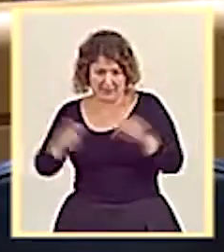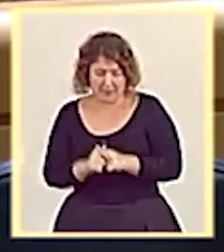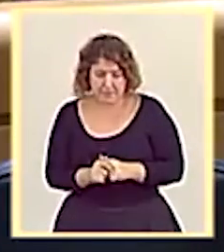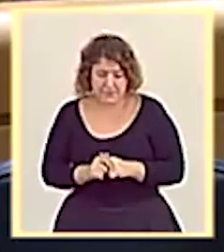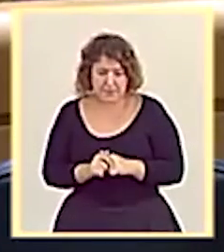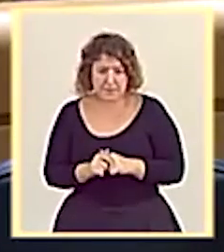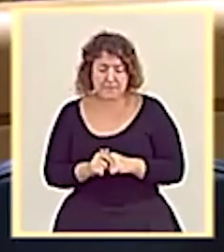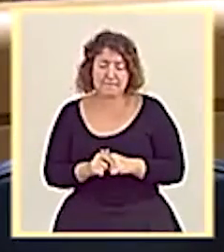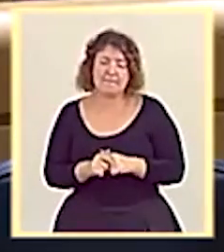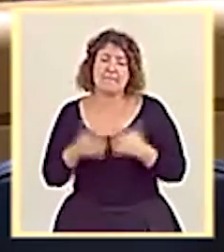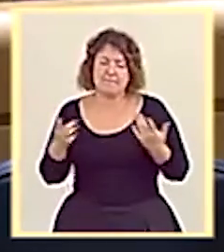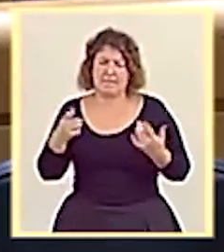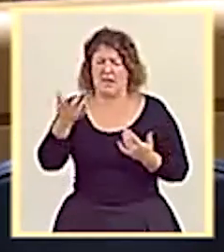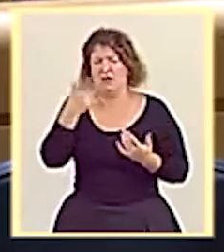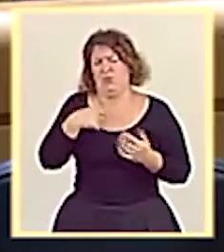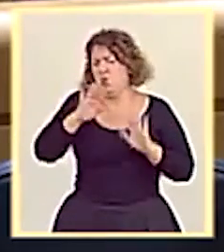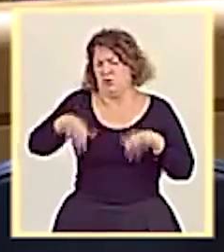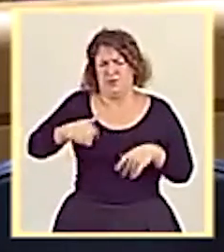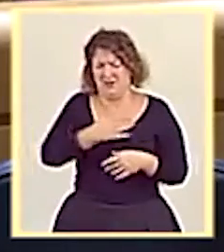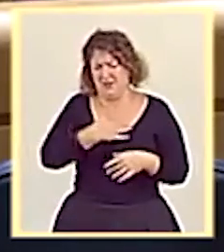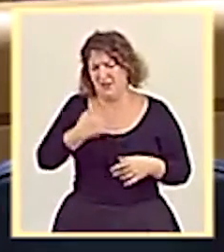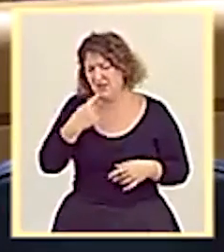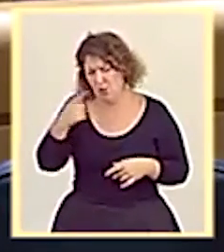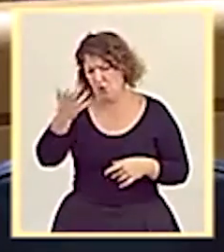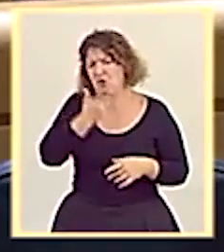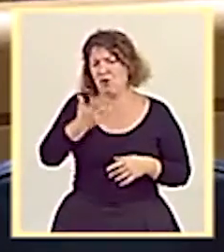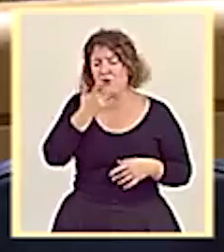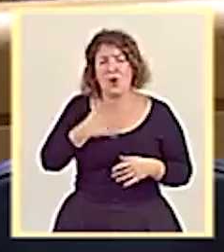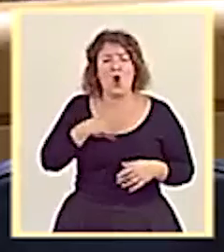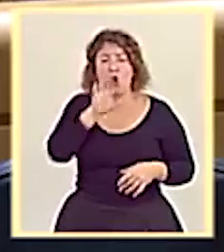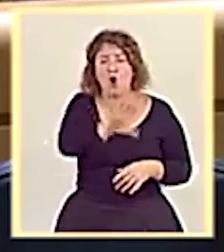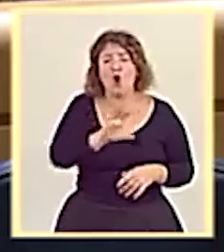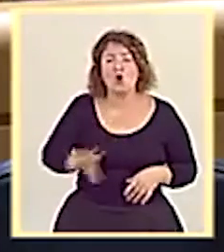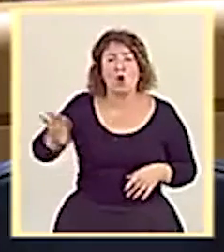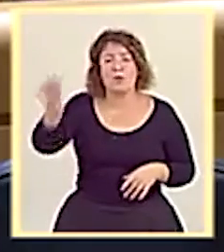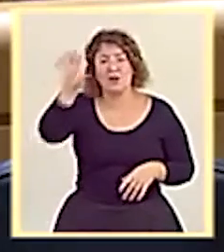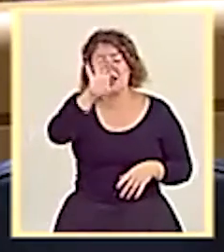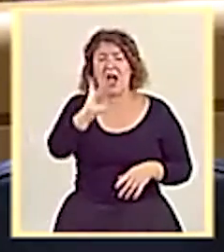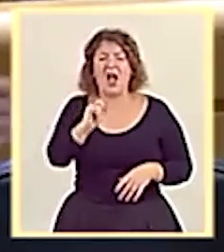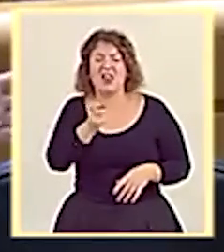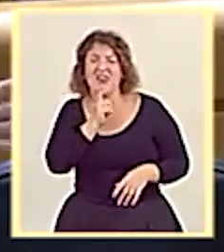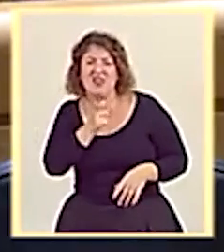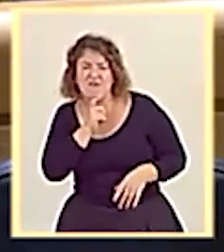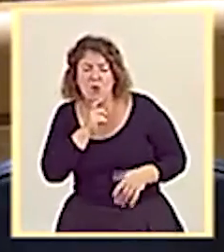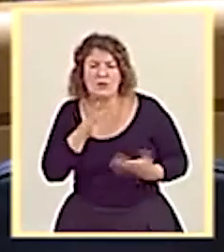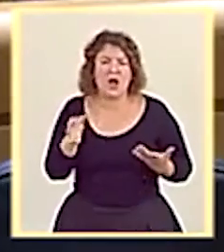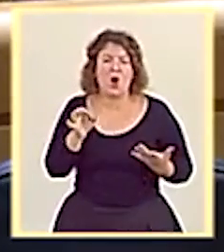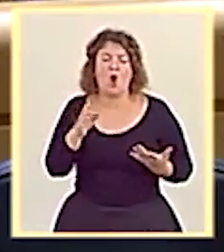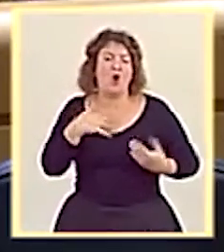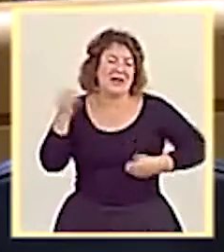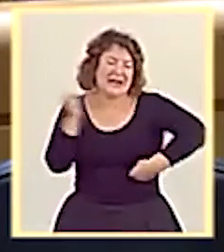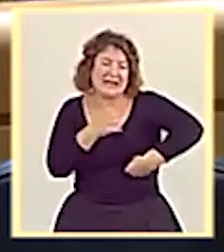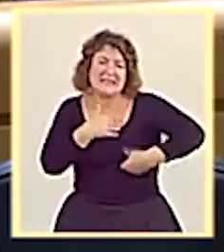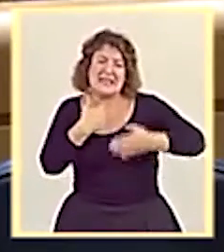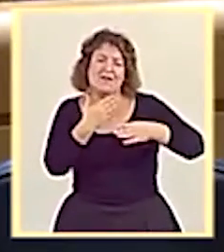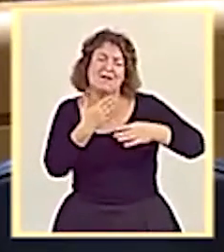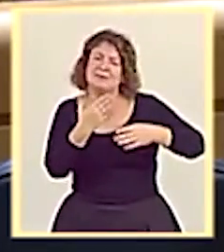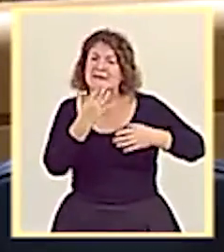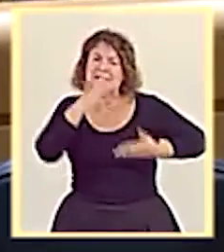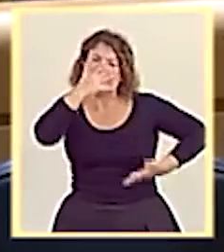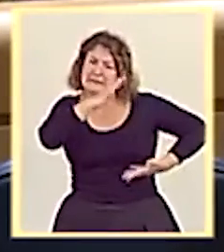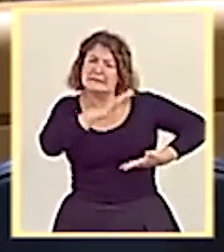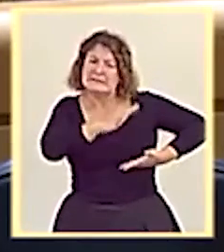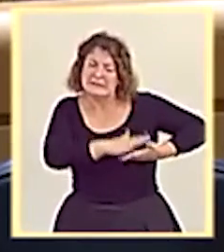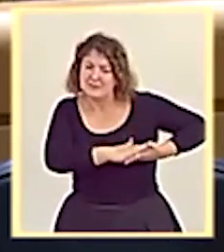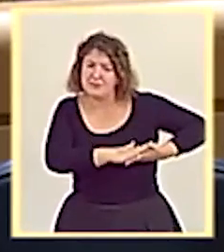decir, yo creo que usted la conoce ya, es que todas aquellas comunidades autónomas que han tenido dificultad o que han visto que su reserva de algún material mermaba y lo han